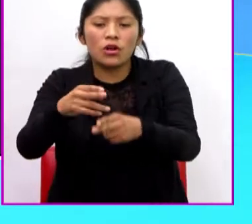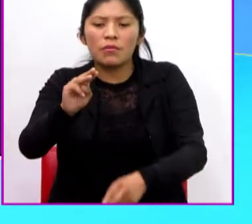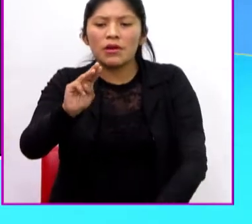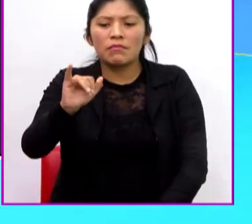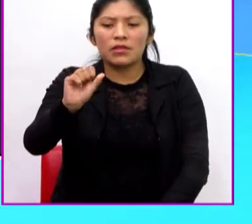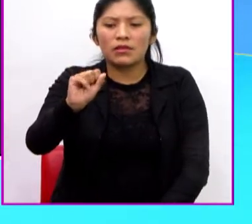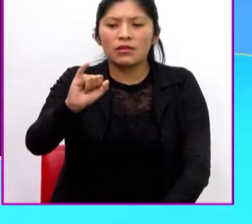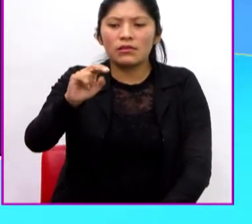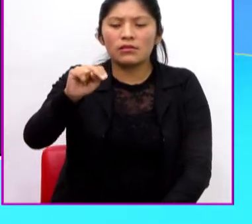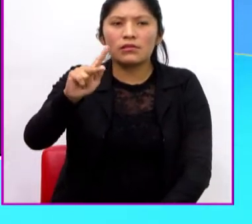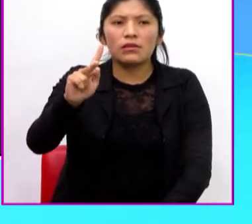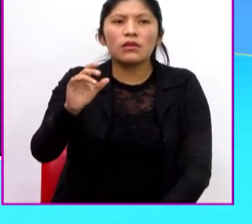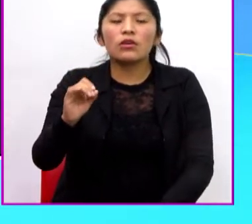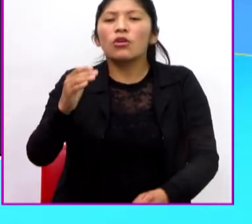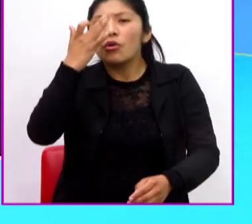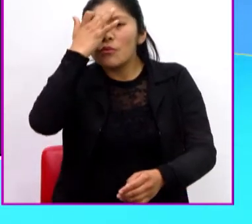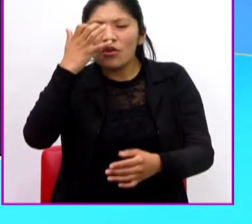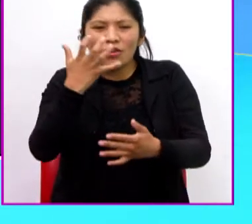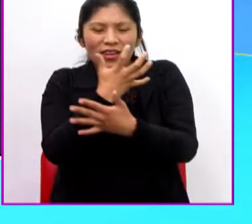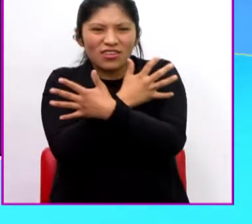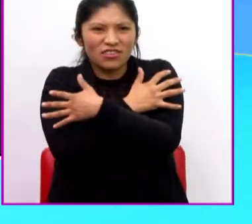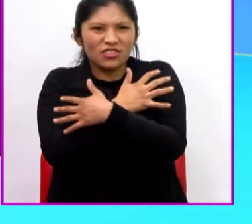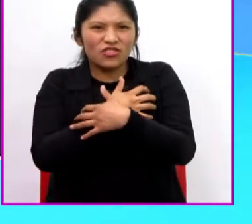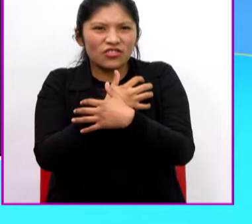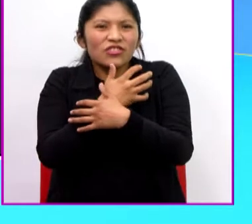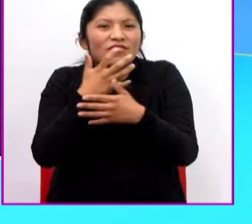negras como de tigre sobre su cuerpo café.